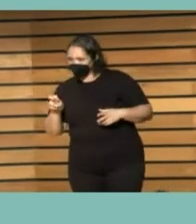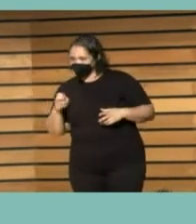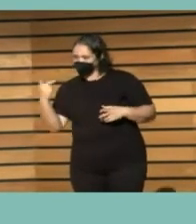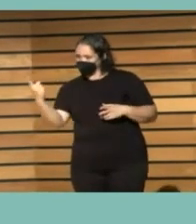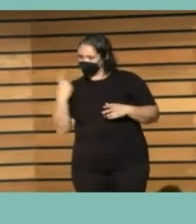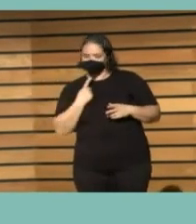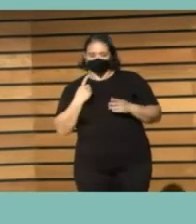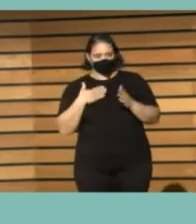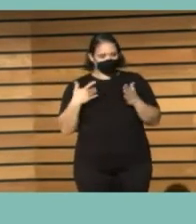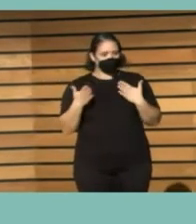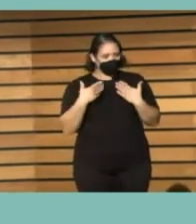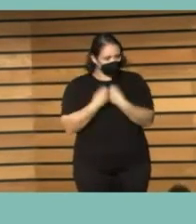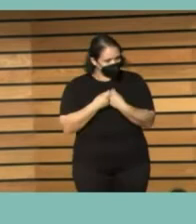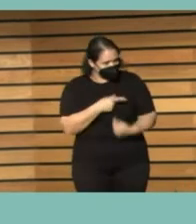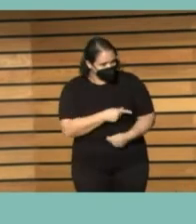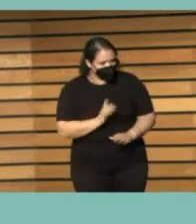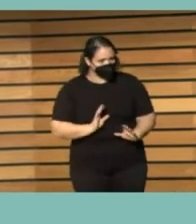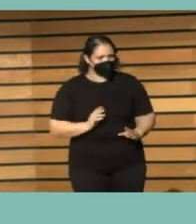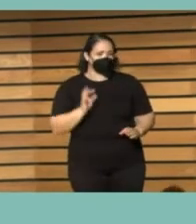Muy bien.